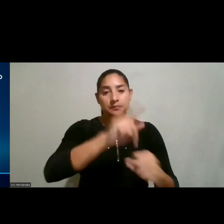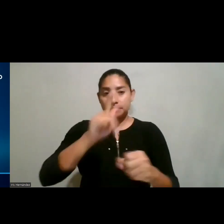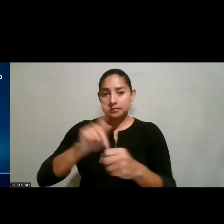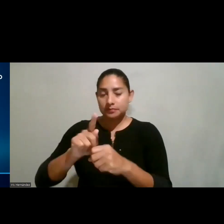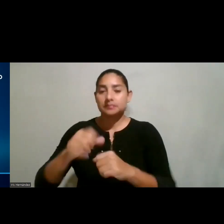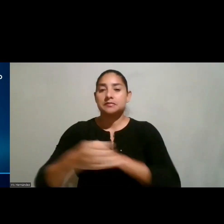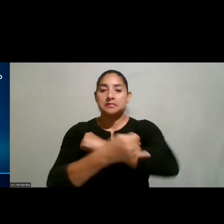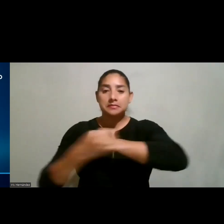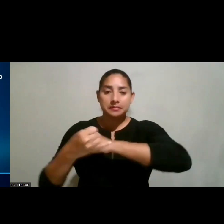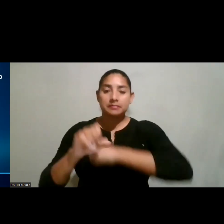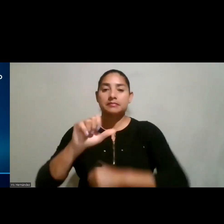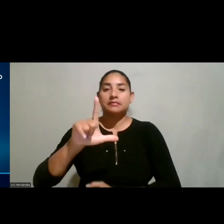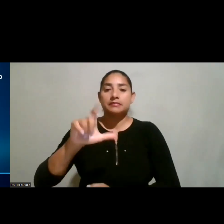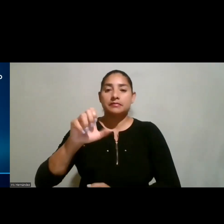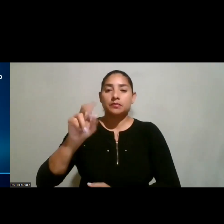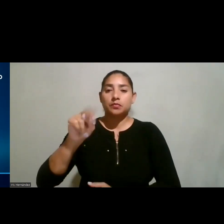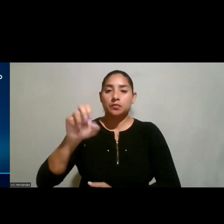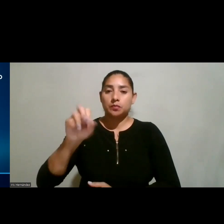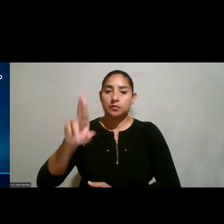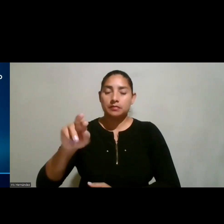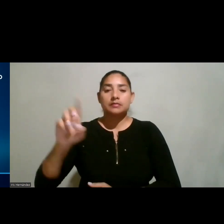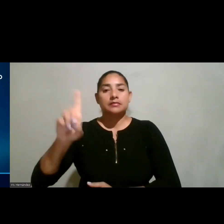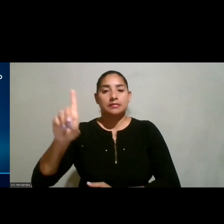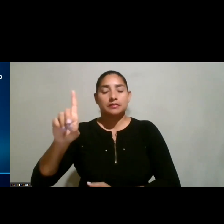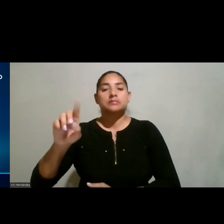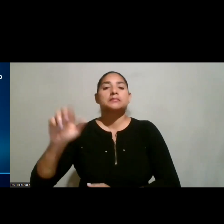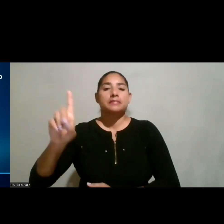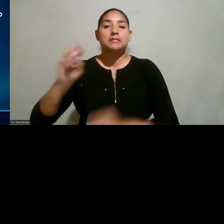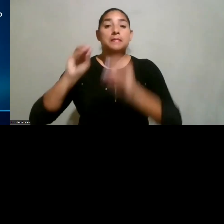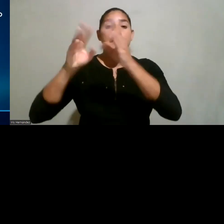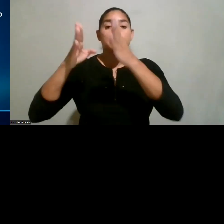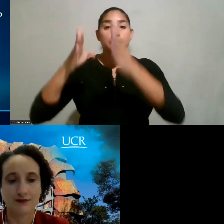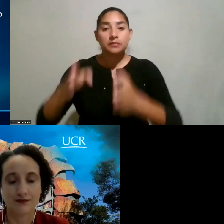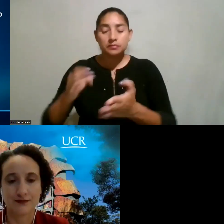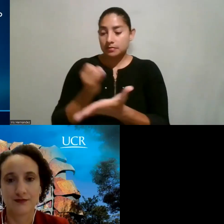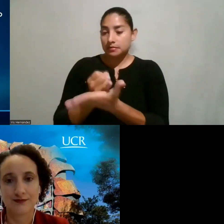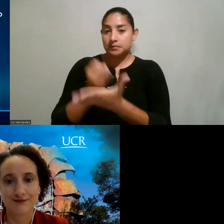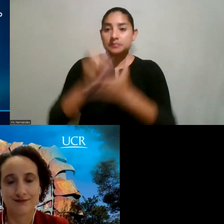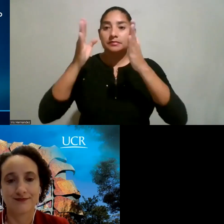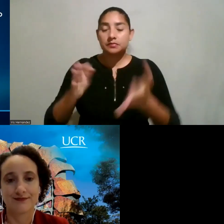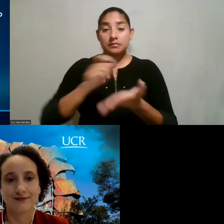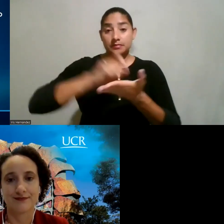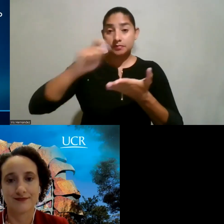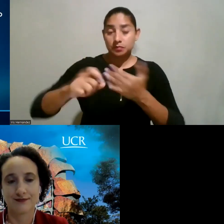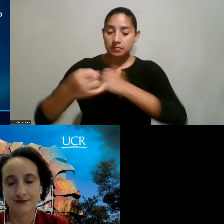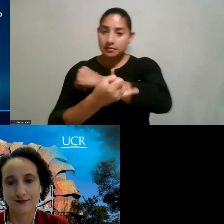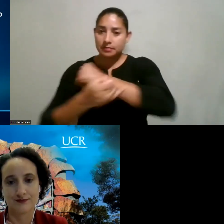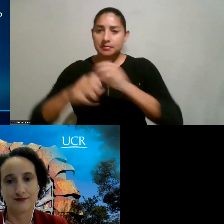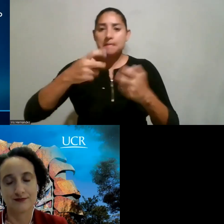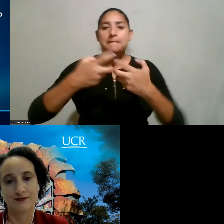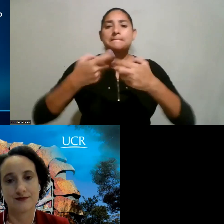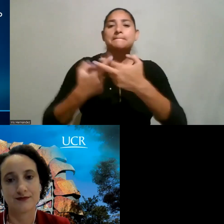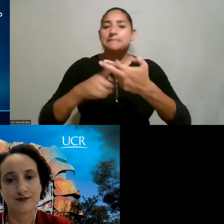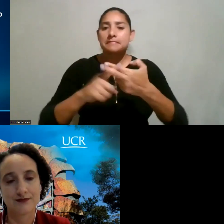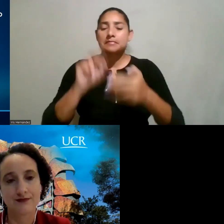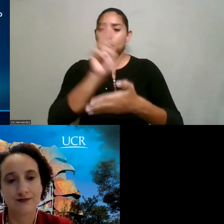ingeniera Leonora de Lemos Medina. Ella es profesora e investigadora de la Escuela de Ingeniería Mecánica de la Universidad